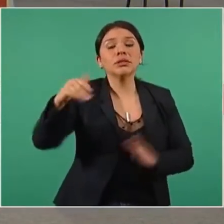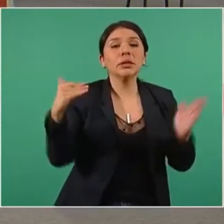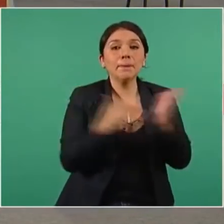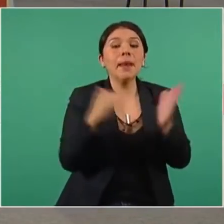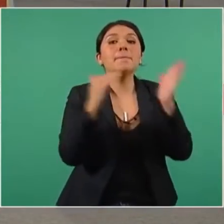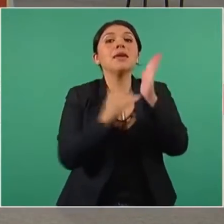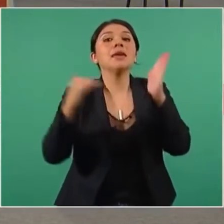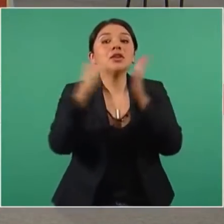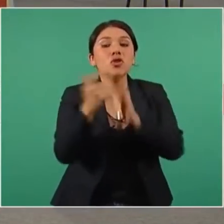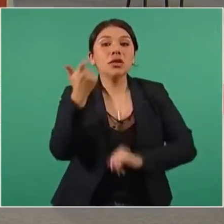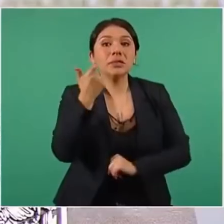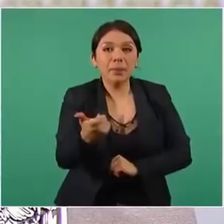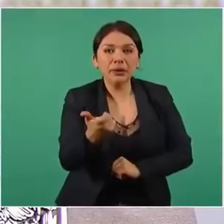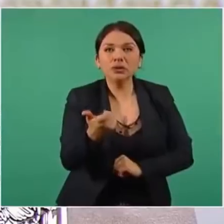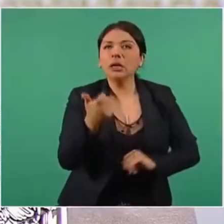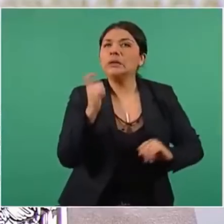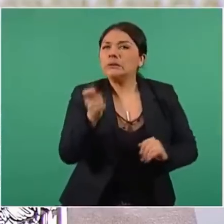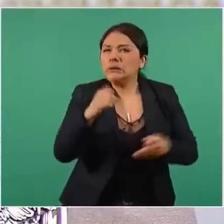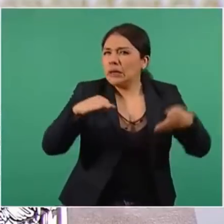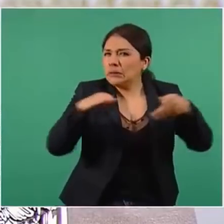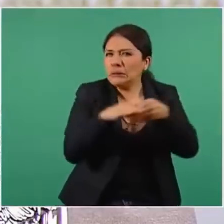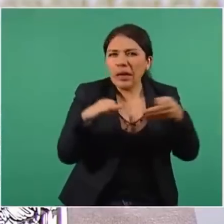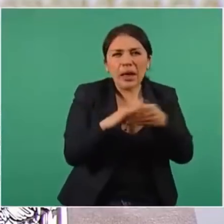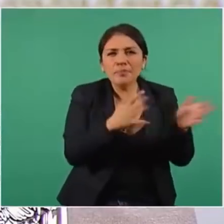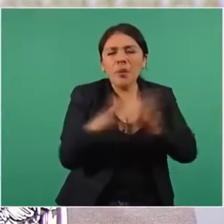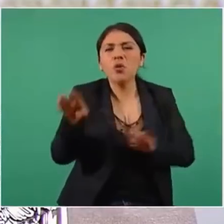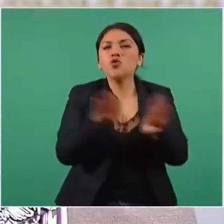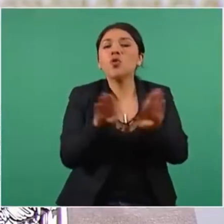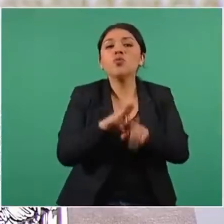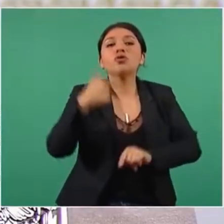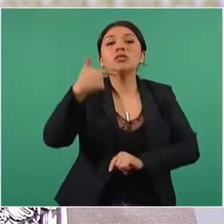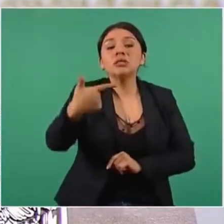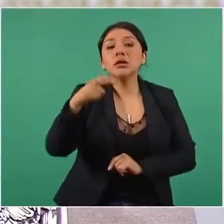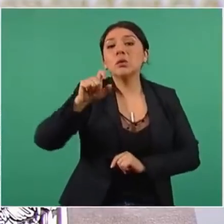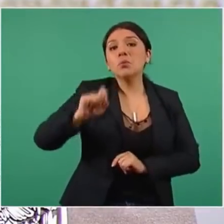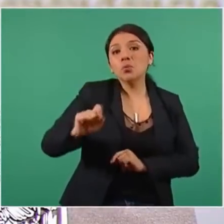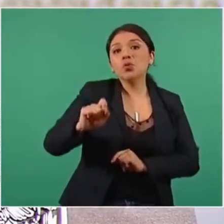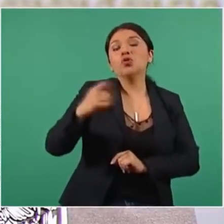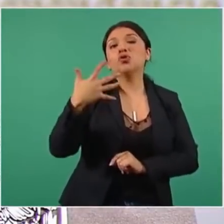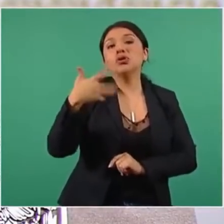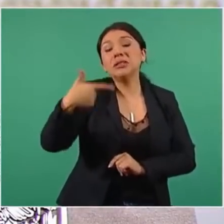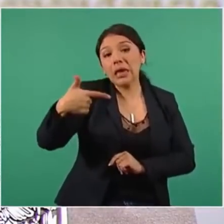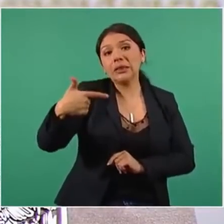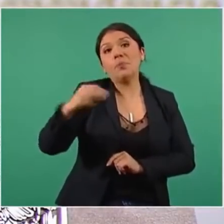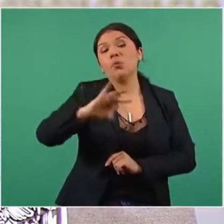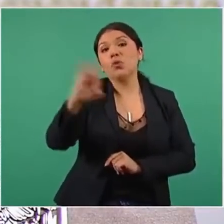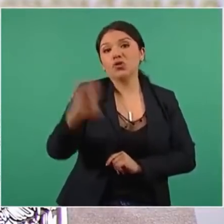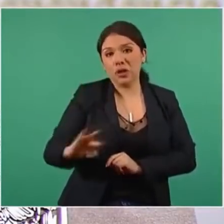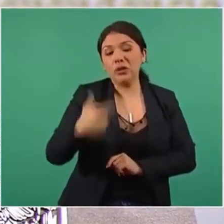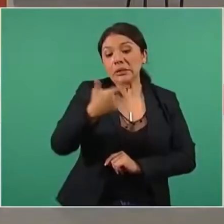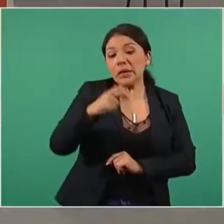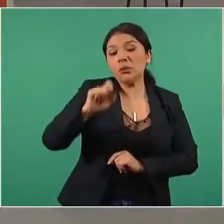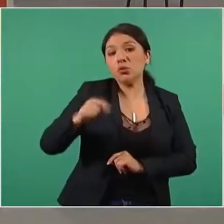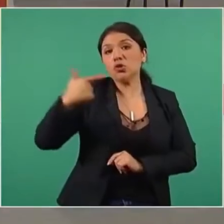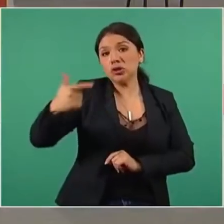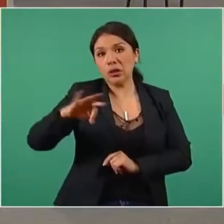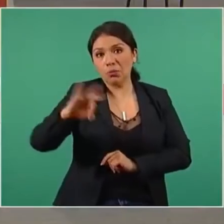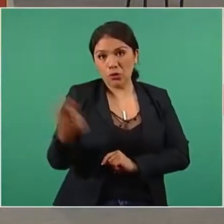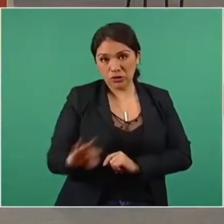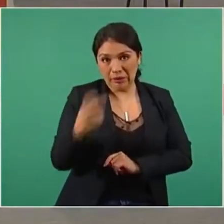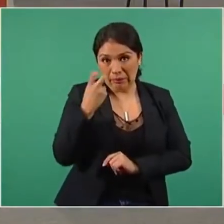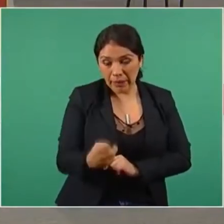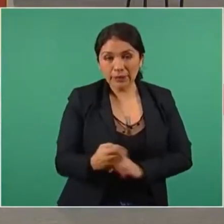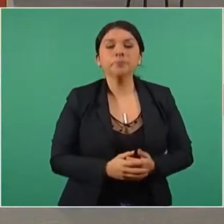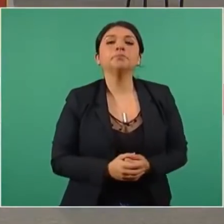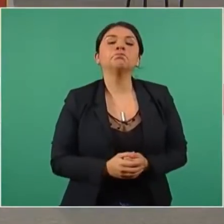de pesos, que equivale aproximadamente al 7.7 por ciento. Es decir,